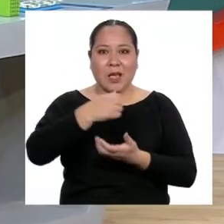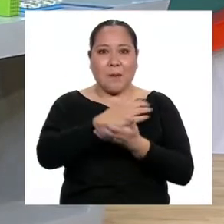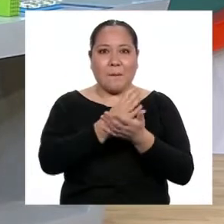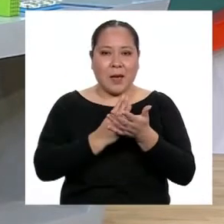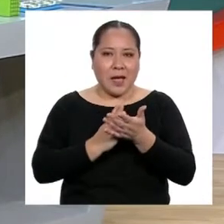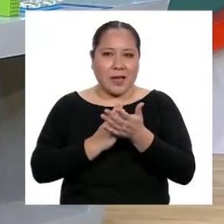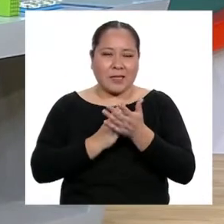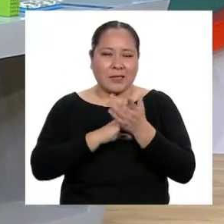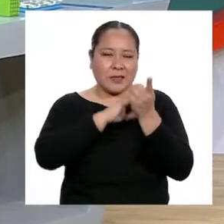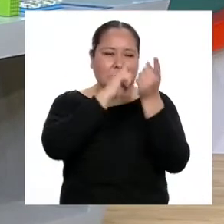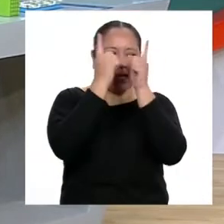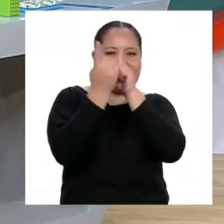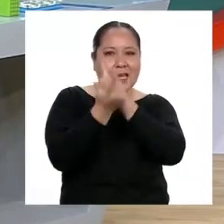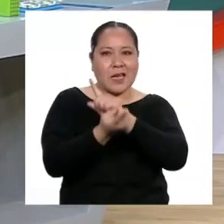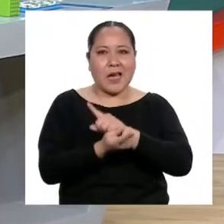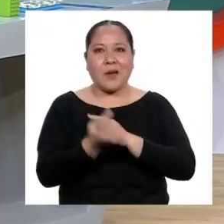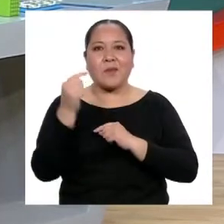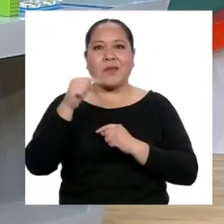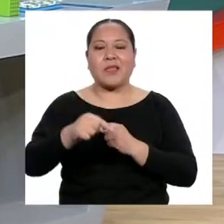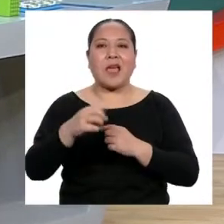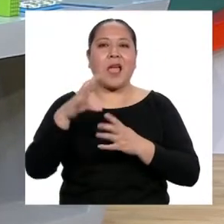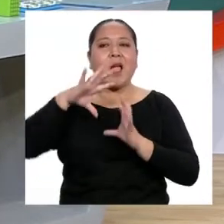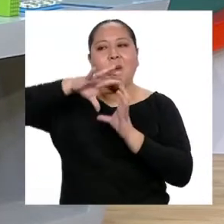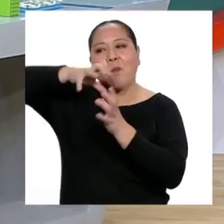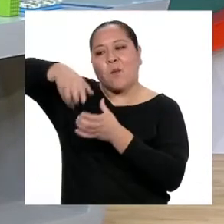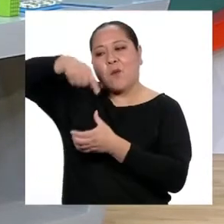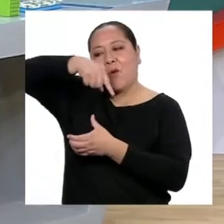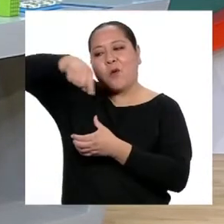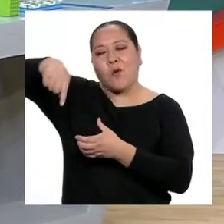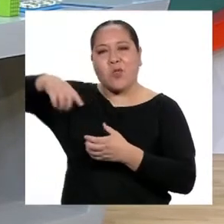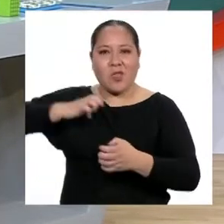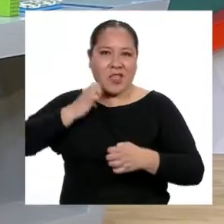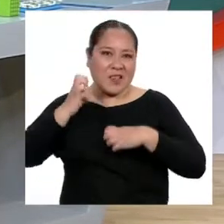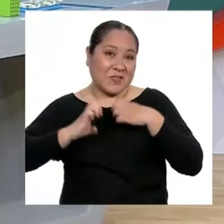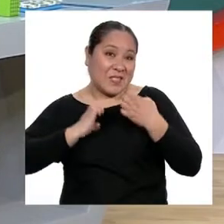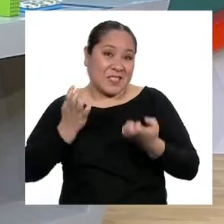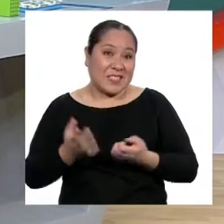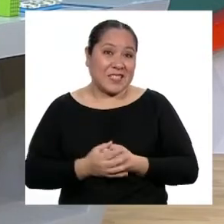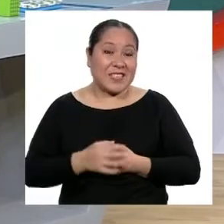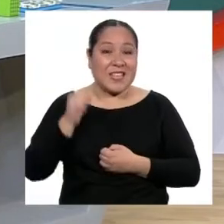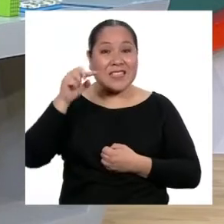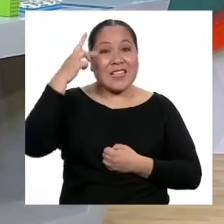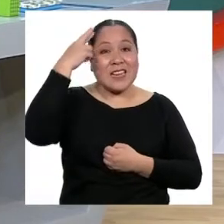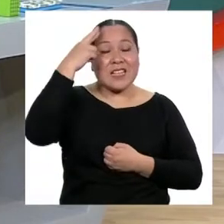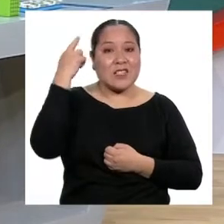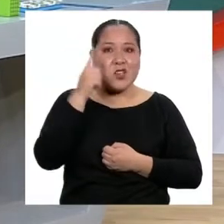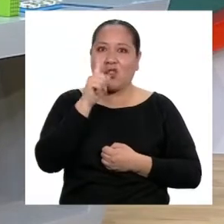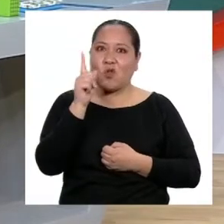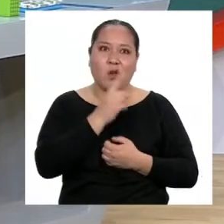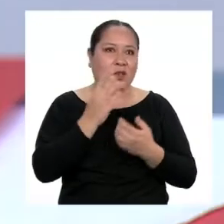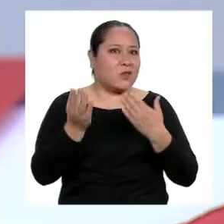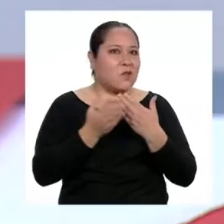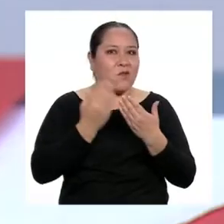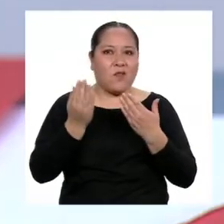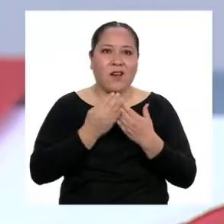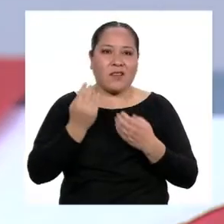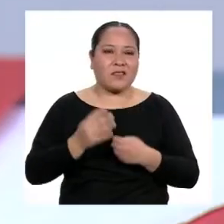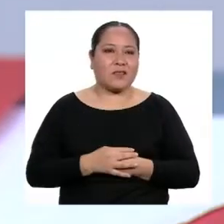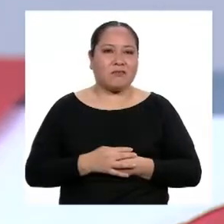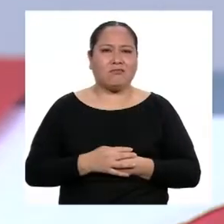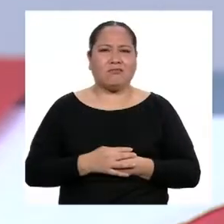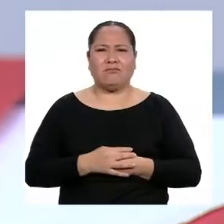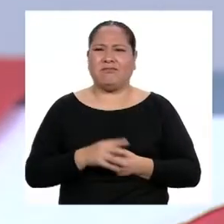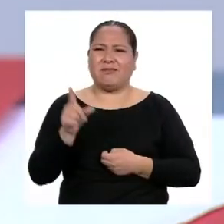revolucionaria del mundo emocional de las personas. Por eso no es tan sencillo. ¡Ay!